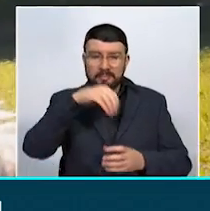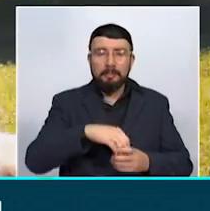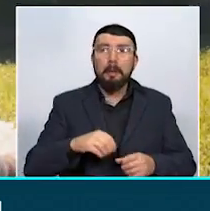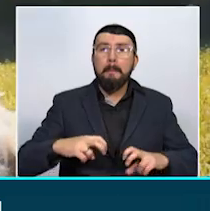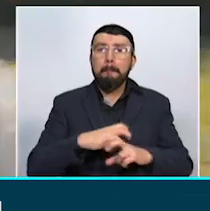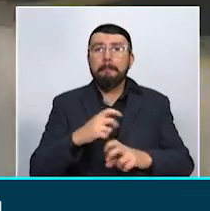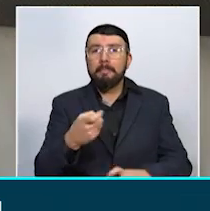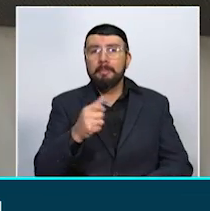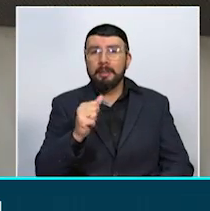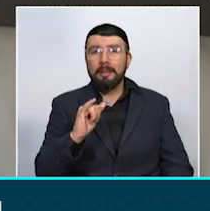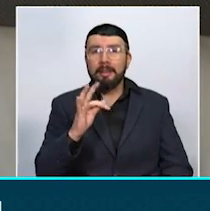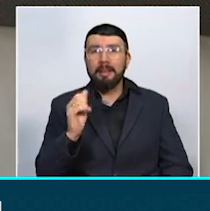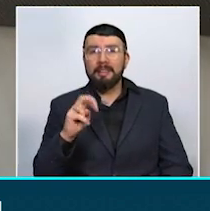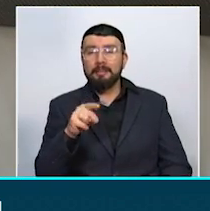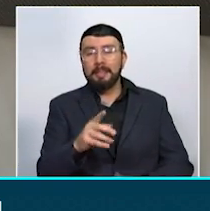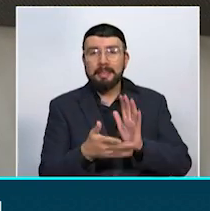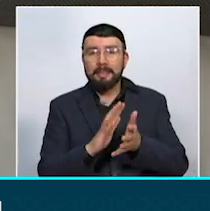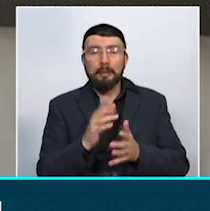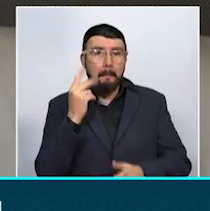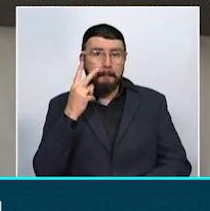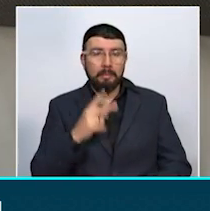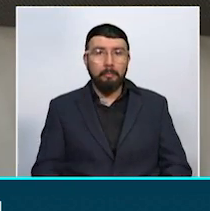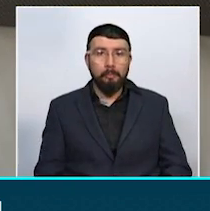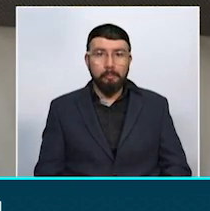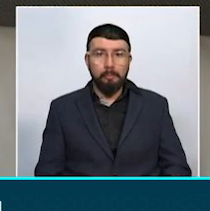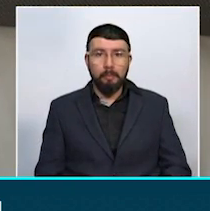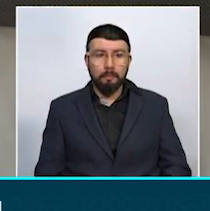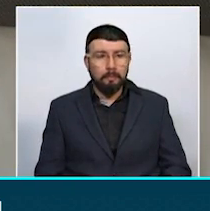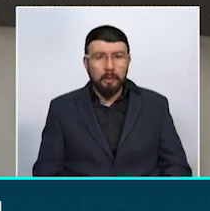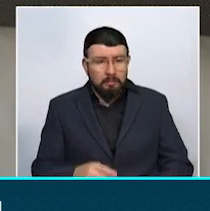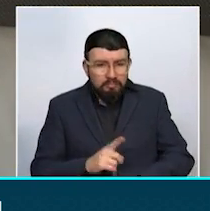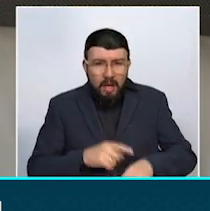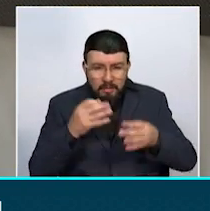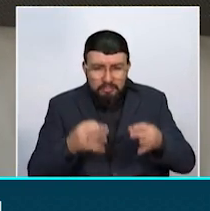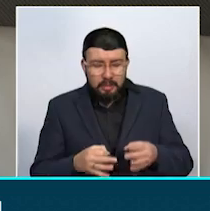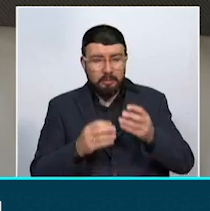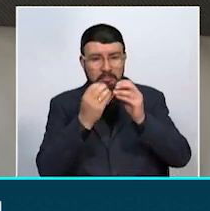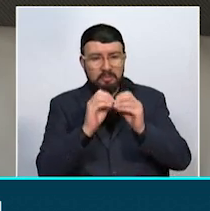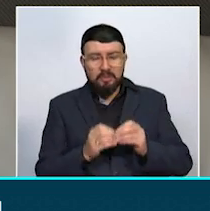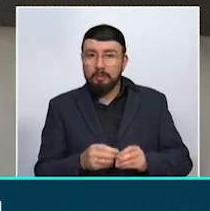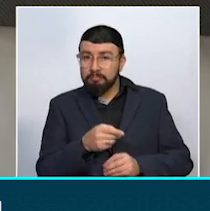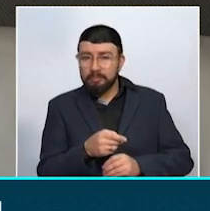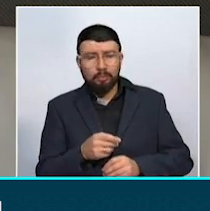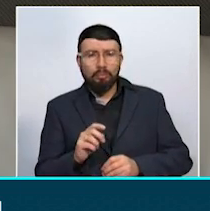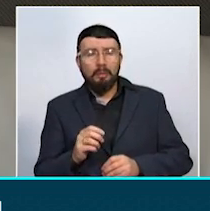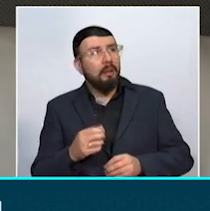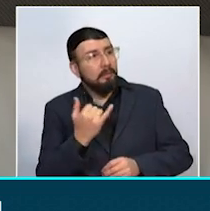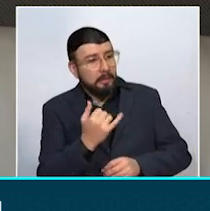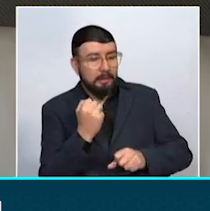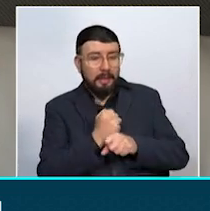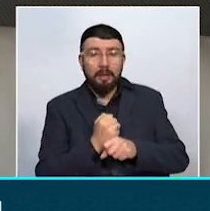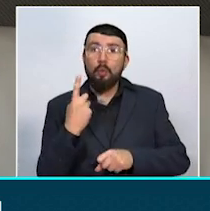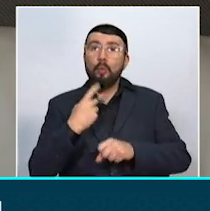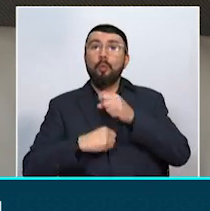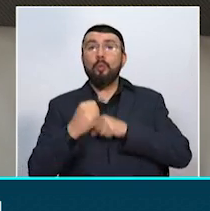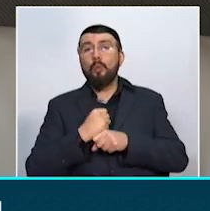en el centro de la ciudad. Lo interesante es que esto no es una obra puntual, hace parte de todo un trabajo que se viene haciendo hace un año en la recuperación